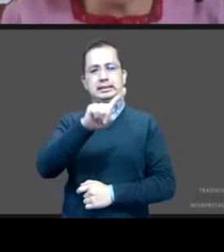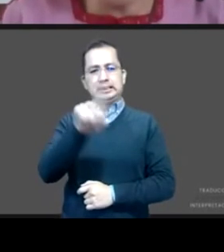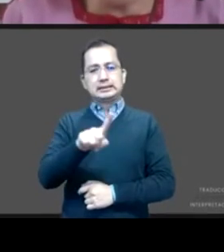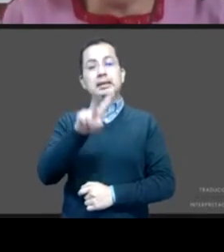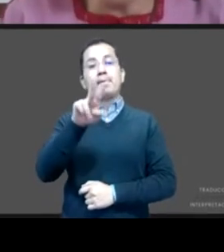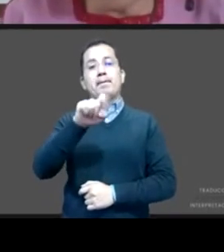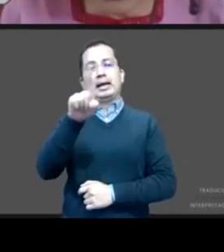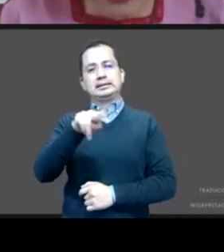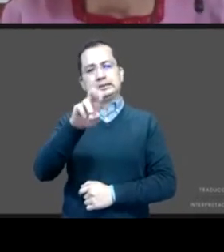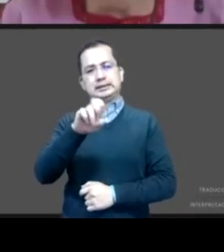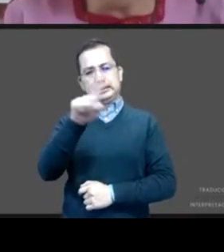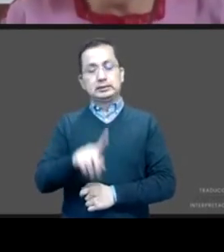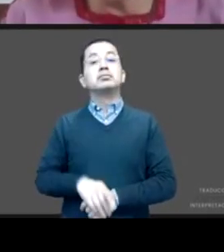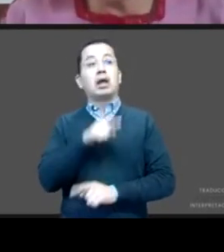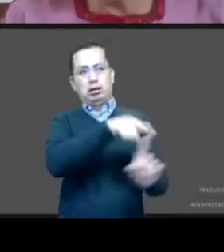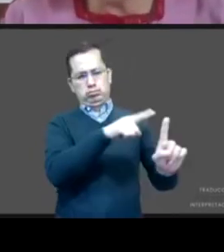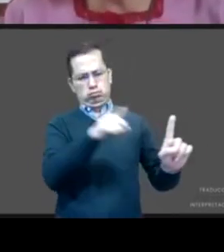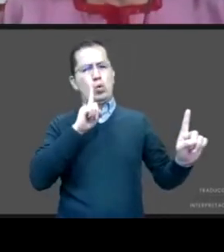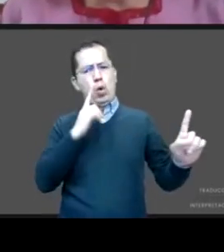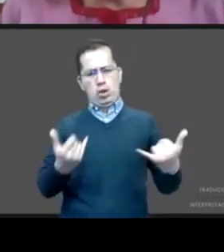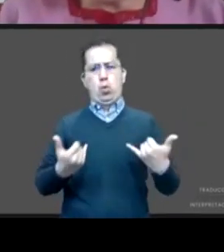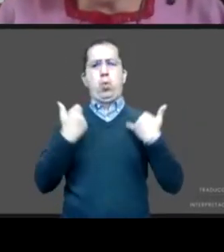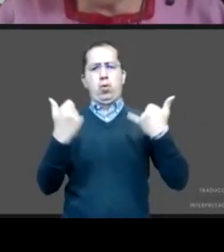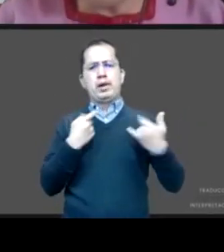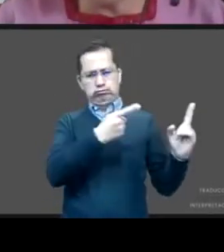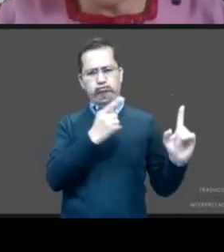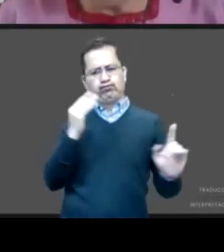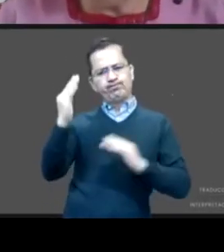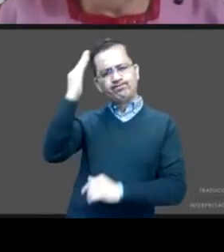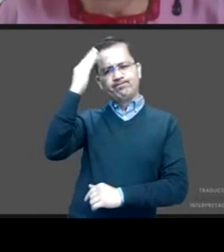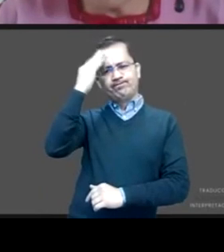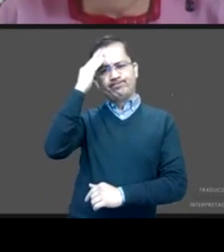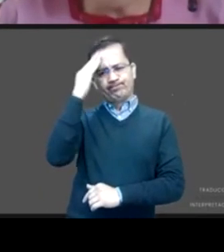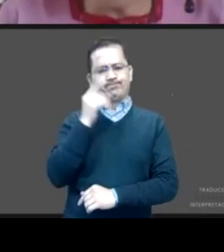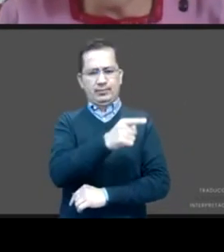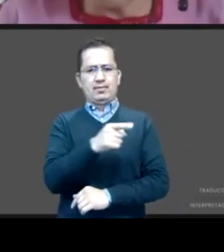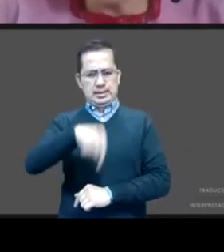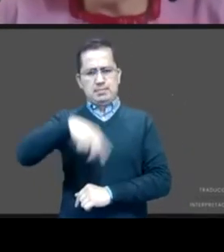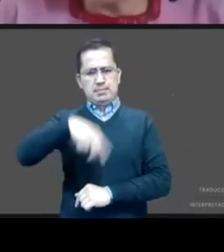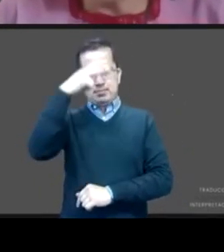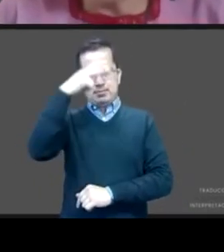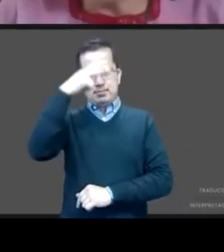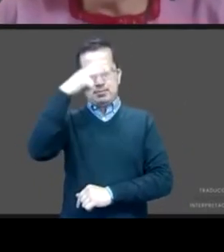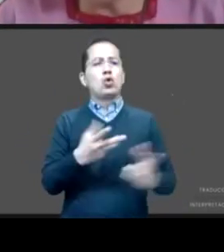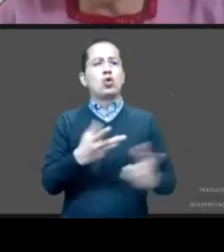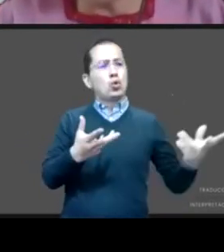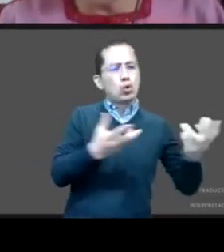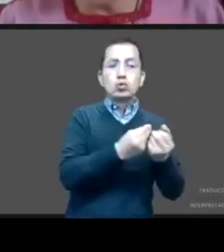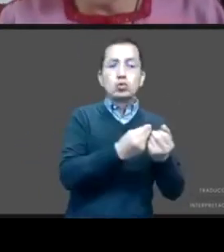que con un liderazgo y con una presencia en este país, con la voz de las otras jóvenes y también